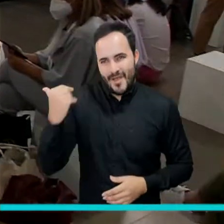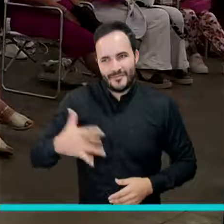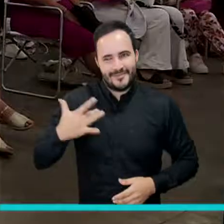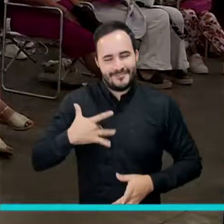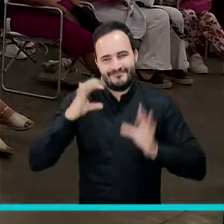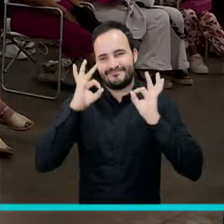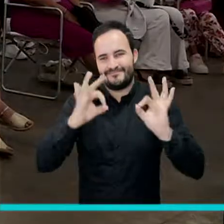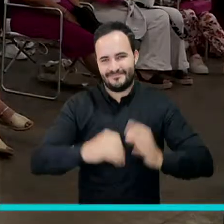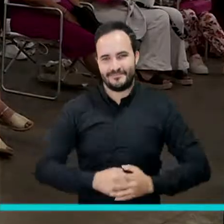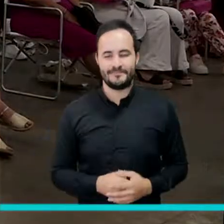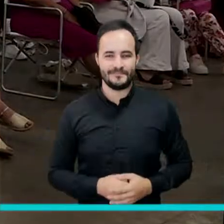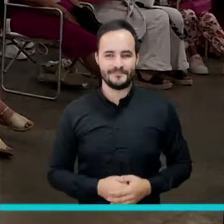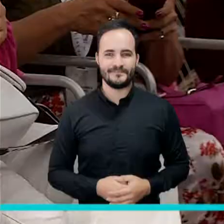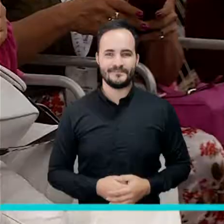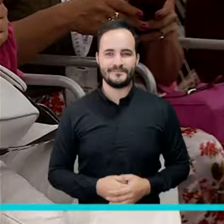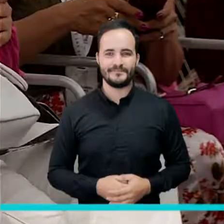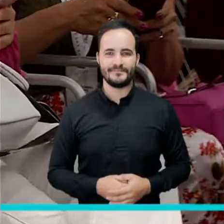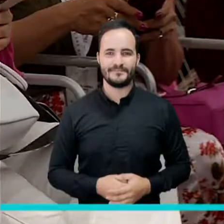agradable.